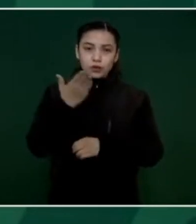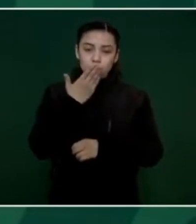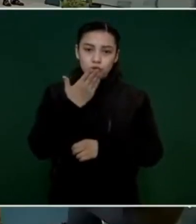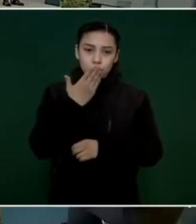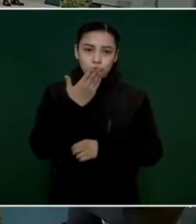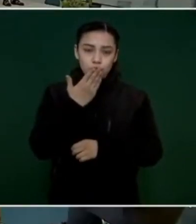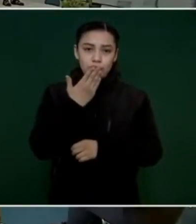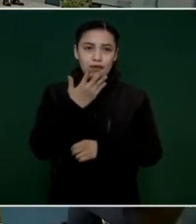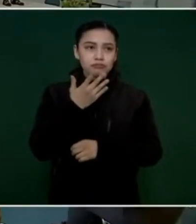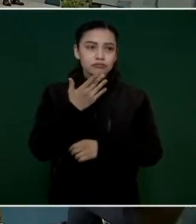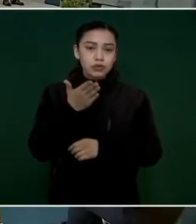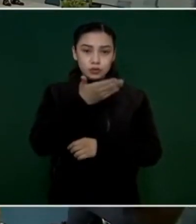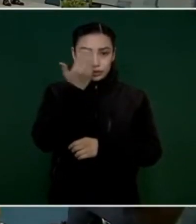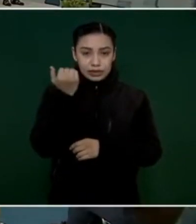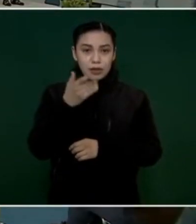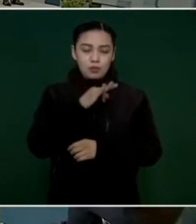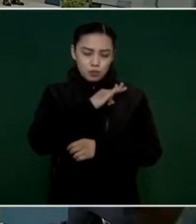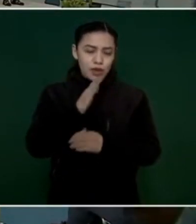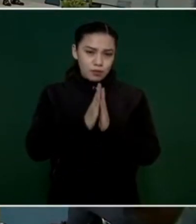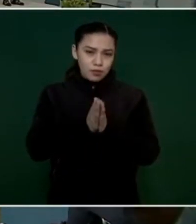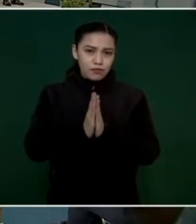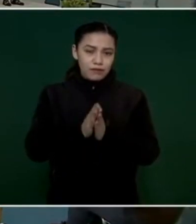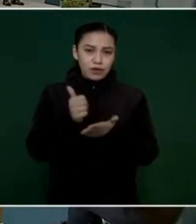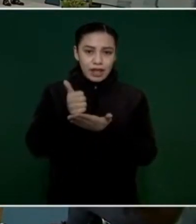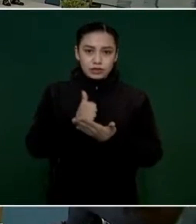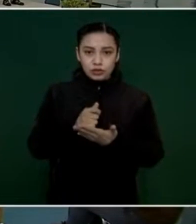permiten alguien ahí, por favor, un apuntador.